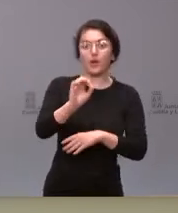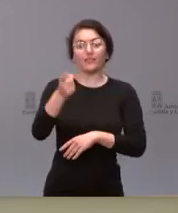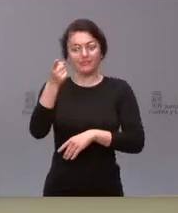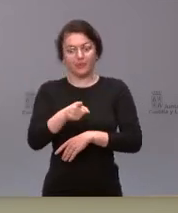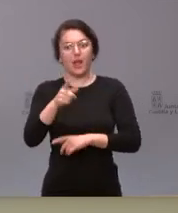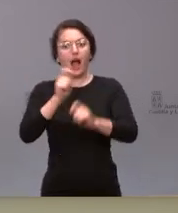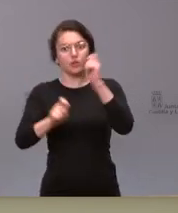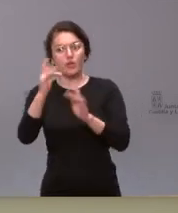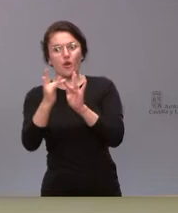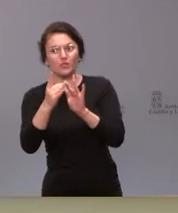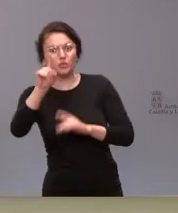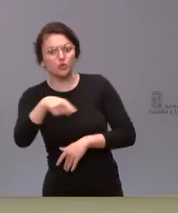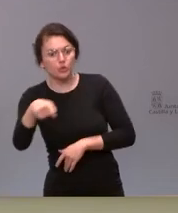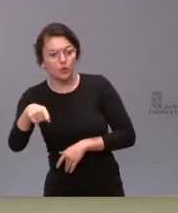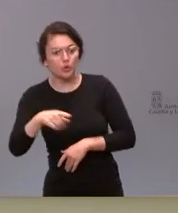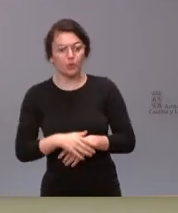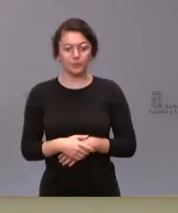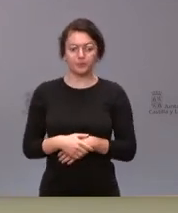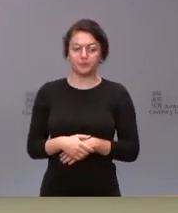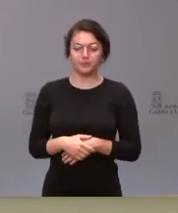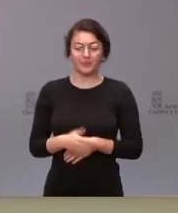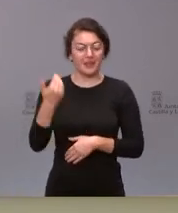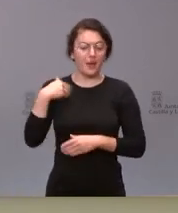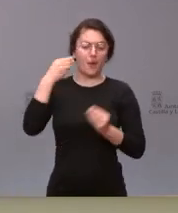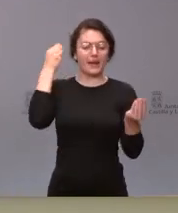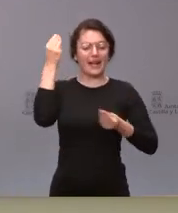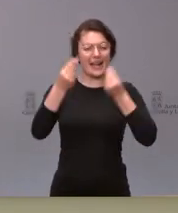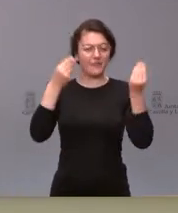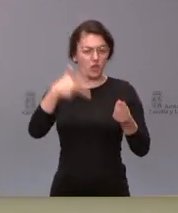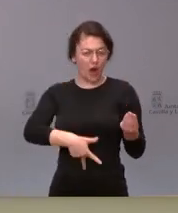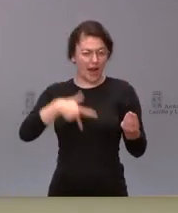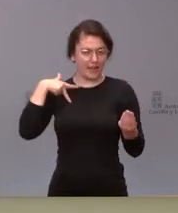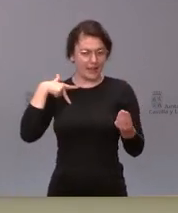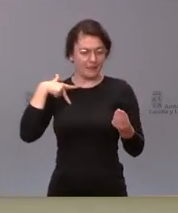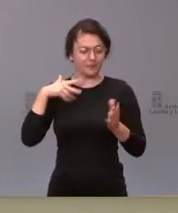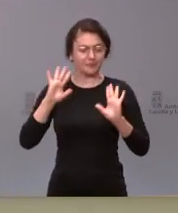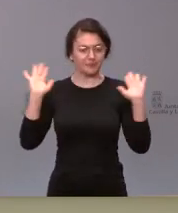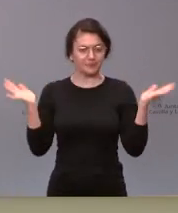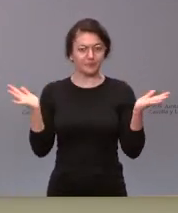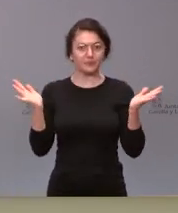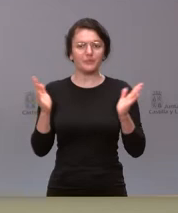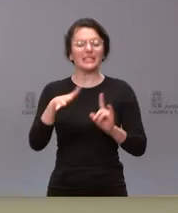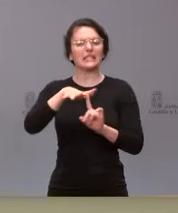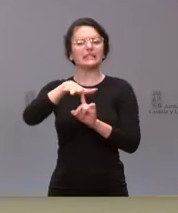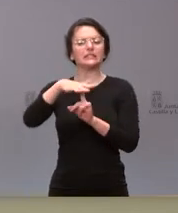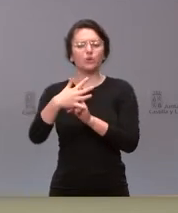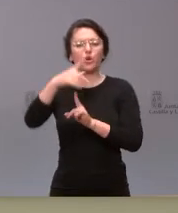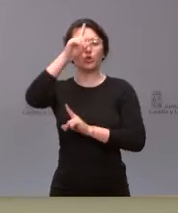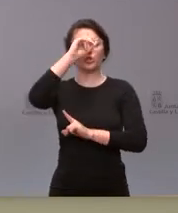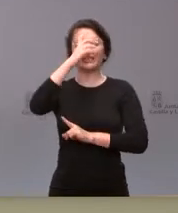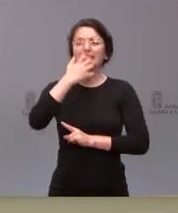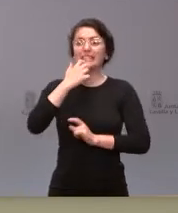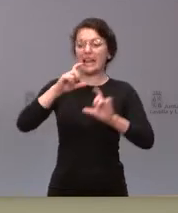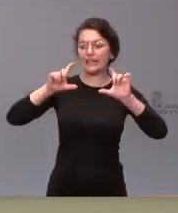y ya como reflexión general todo esto no sé si han hablado de ello en la reunión